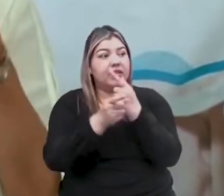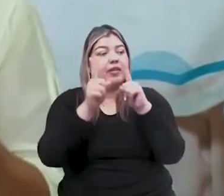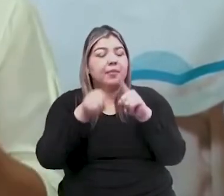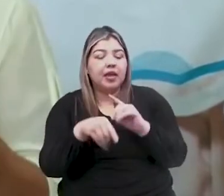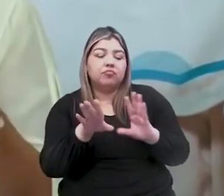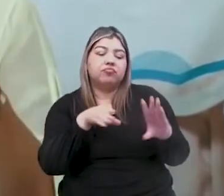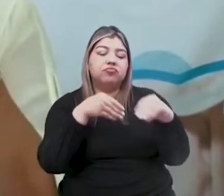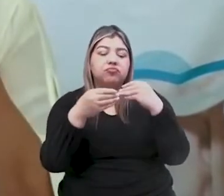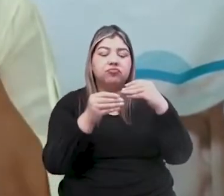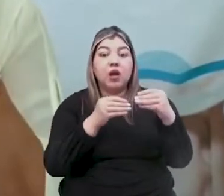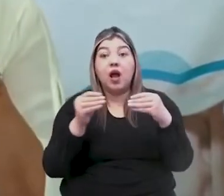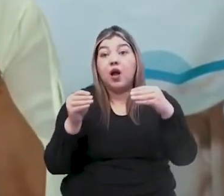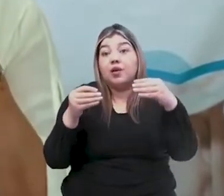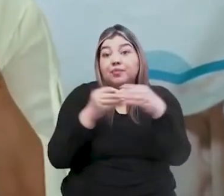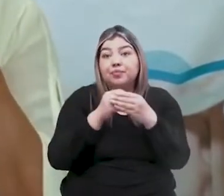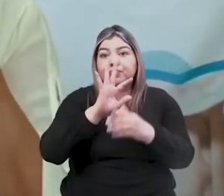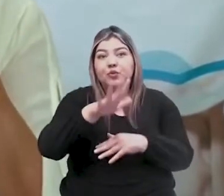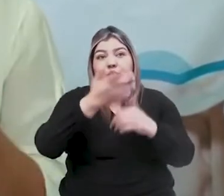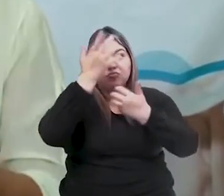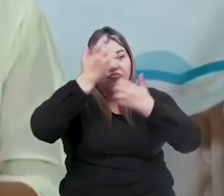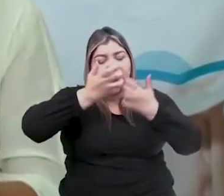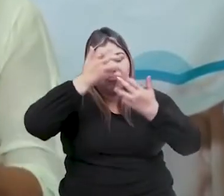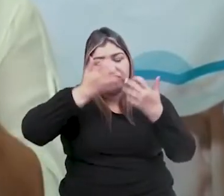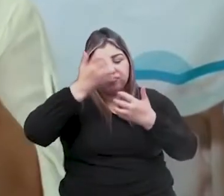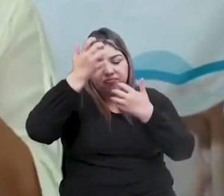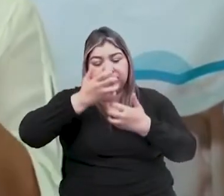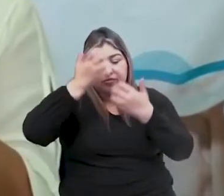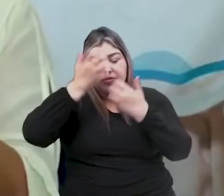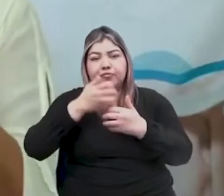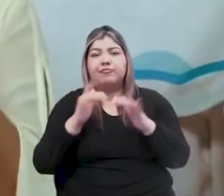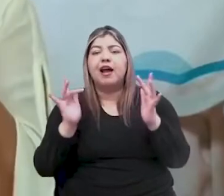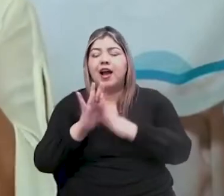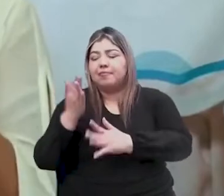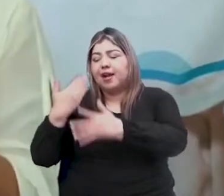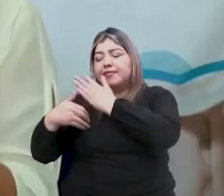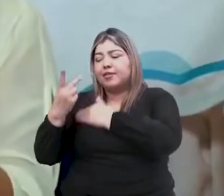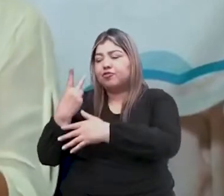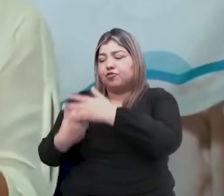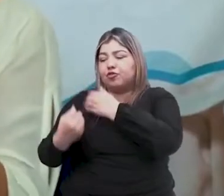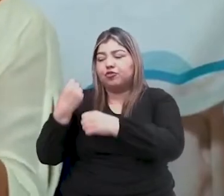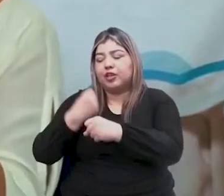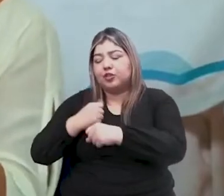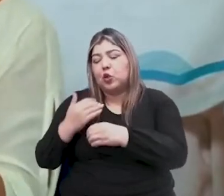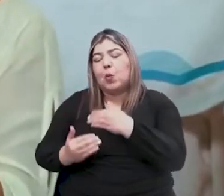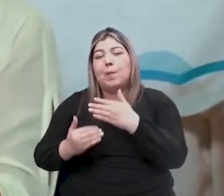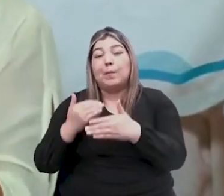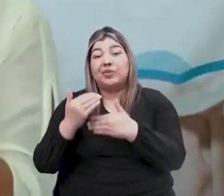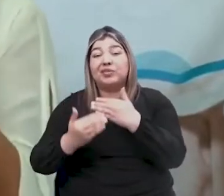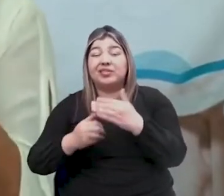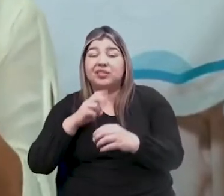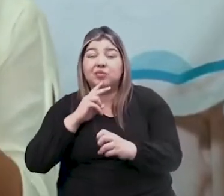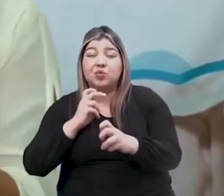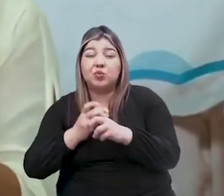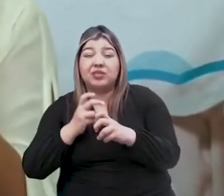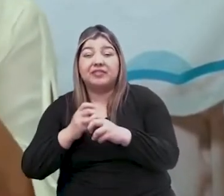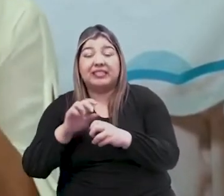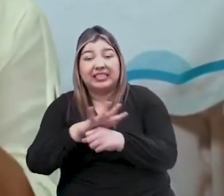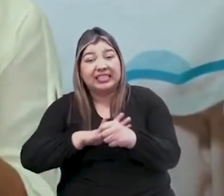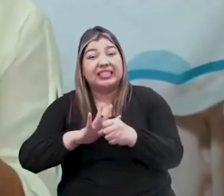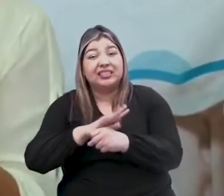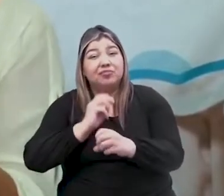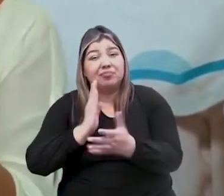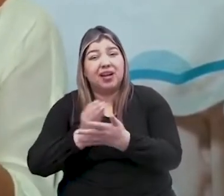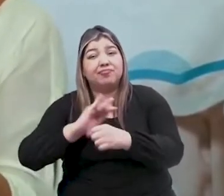evaluación que requerimos durante los dos años que estuvimos en este proceso tan complejo de educación en casa y